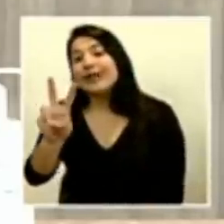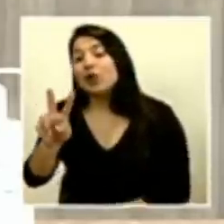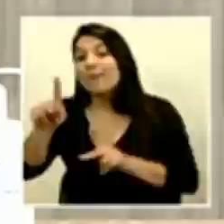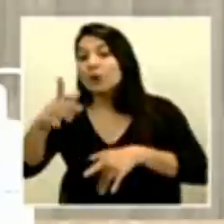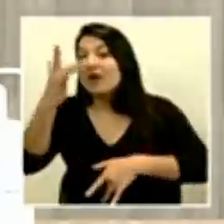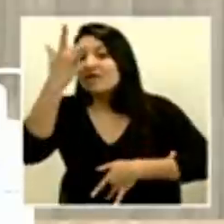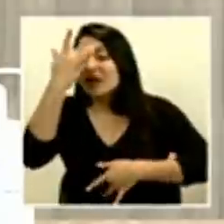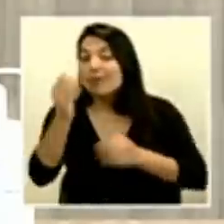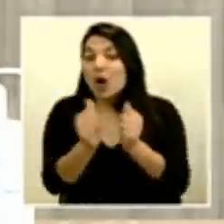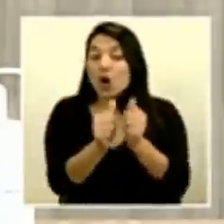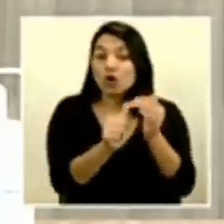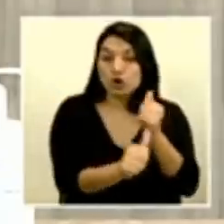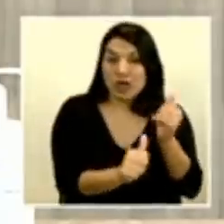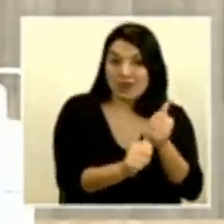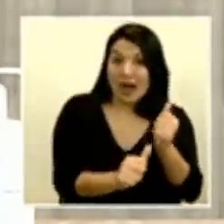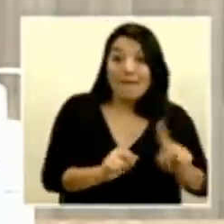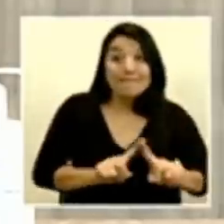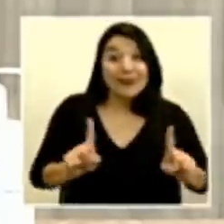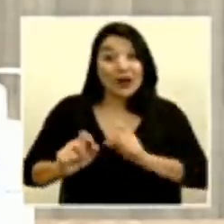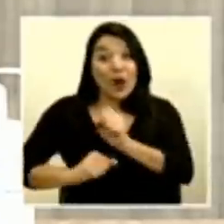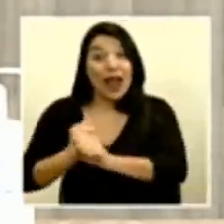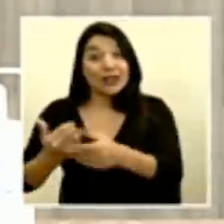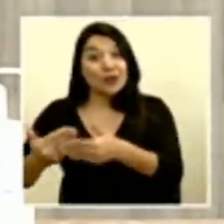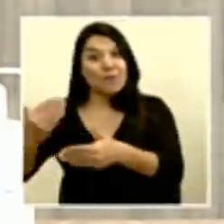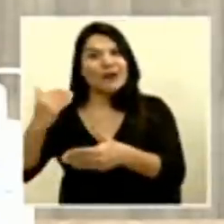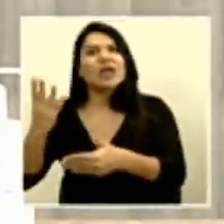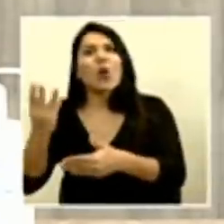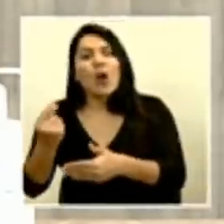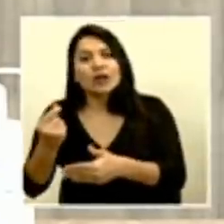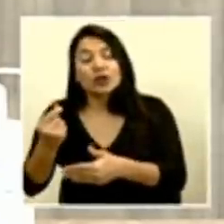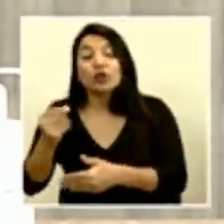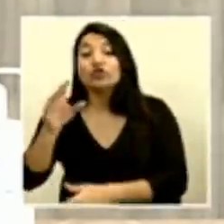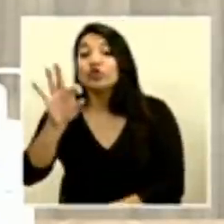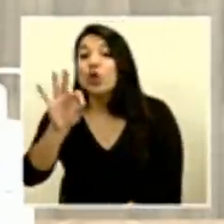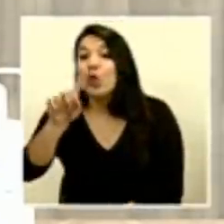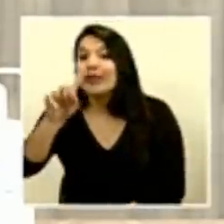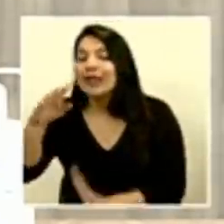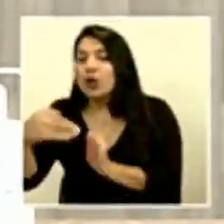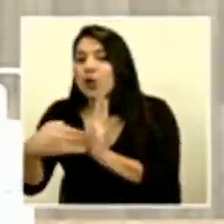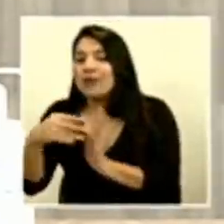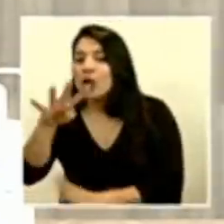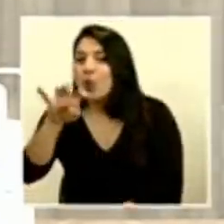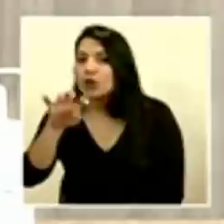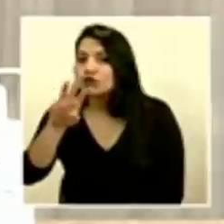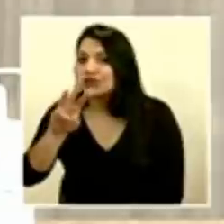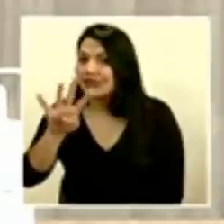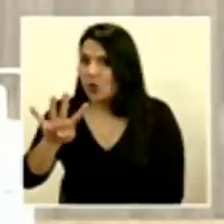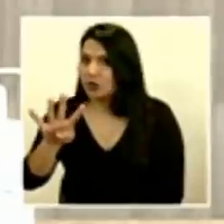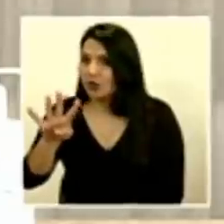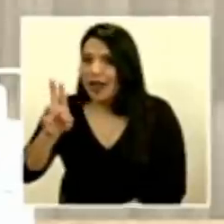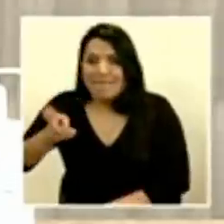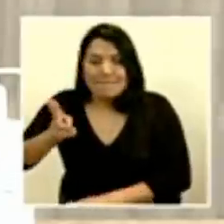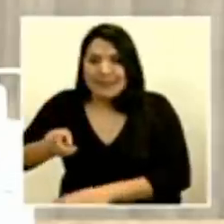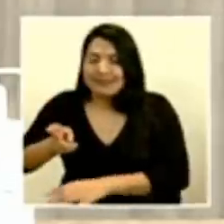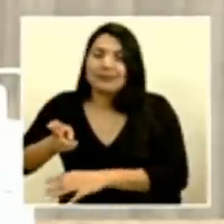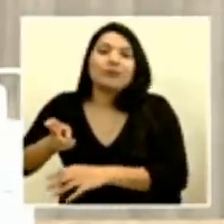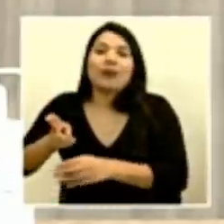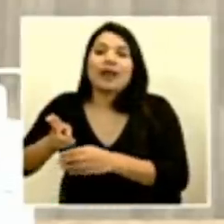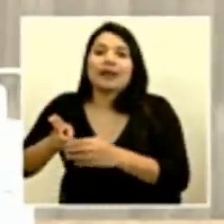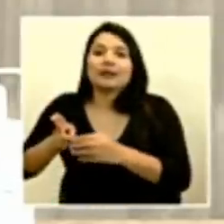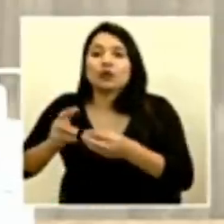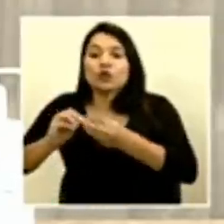mientras que a la misma fecha del año pasado habían 91.464. Esto representa una